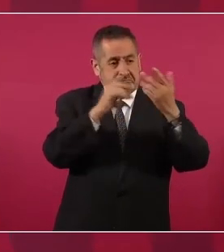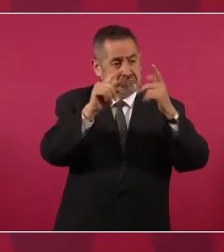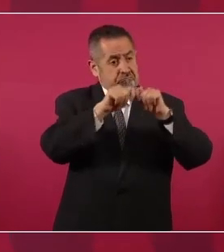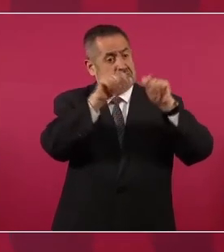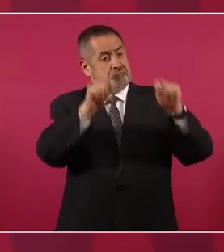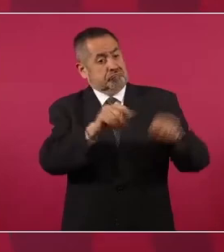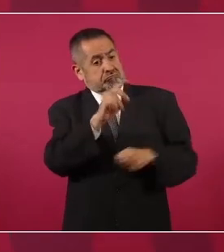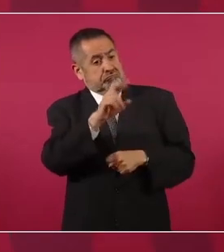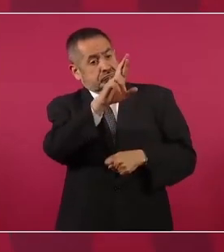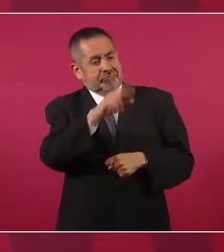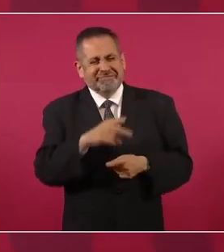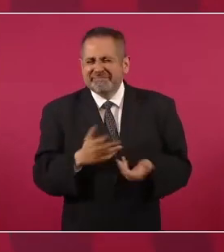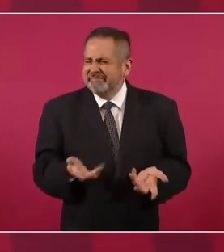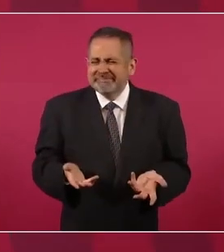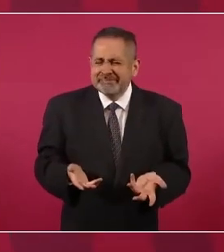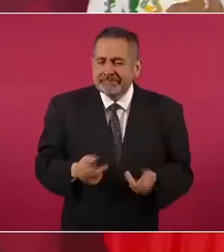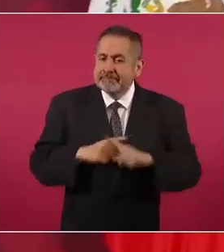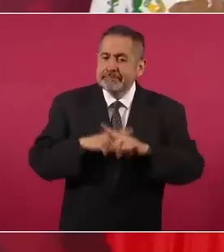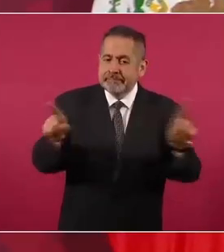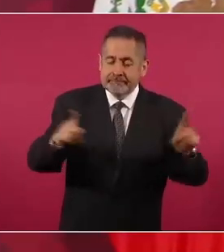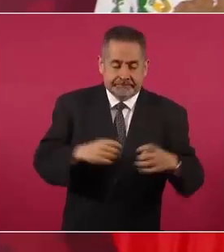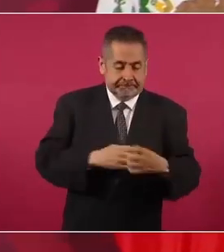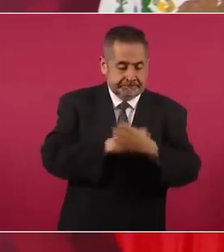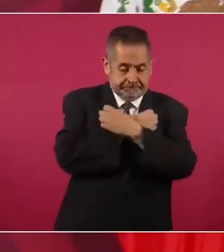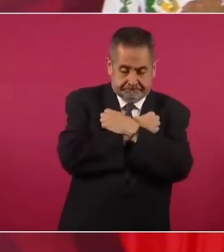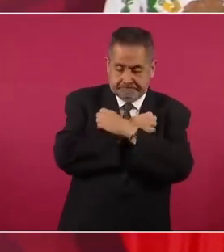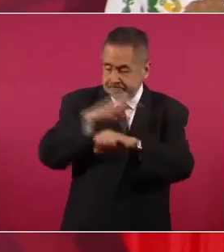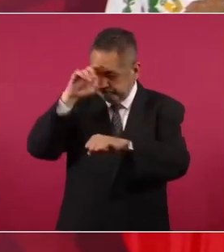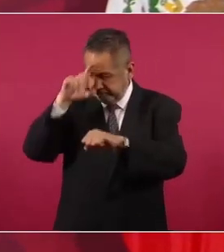No es lo mismo educación que cultura.